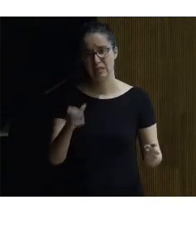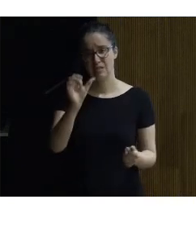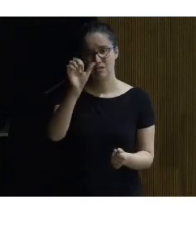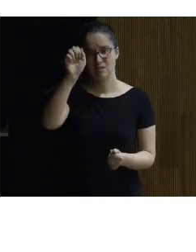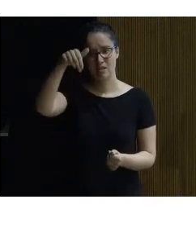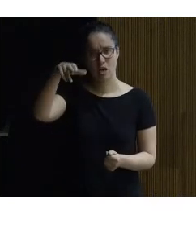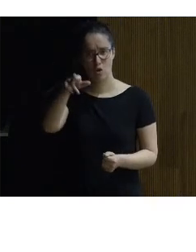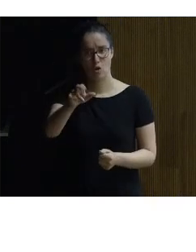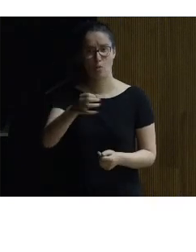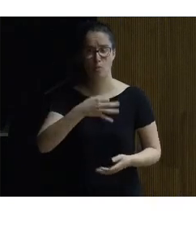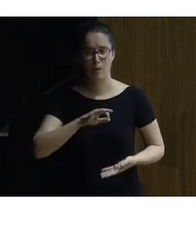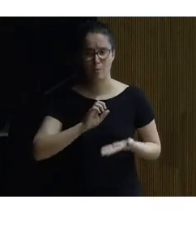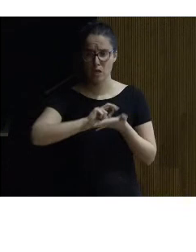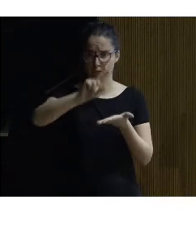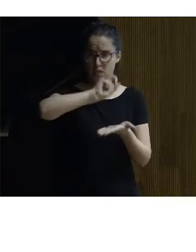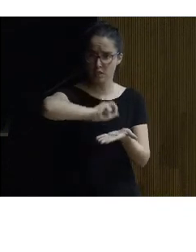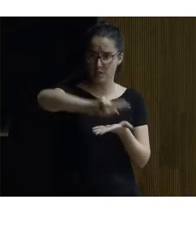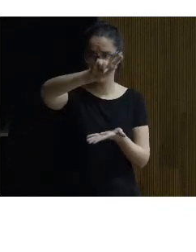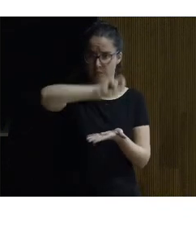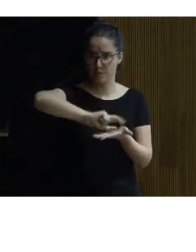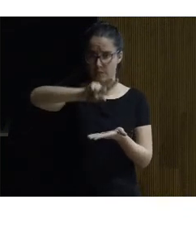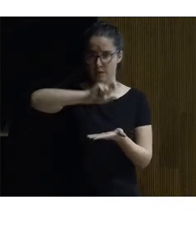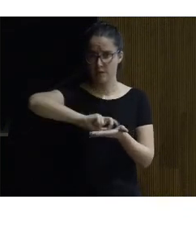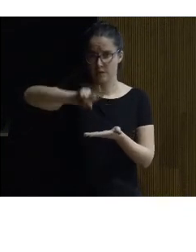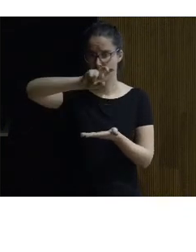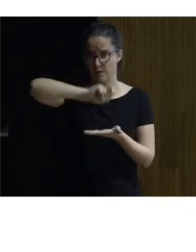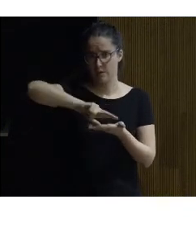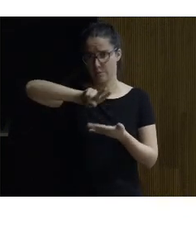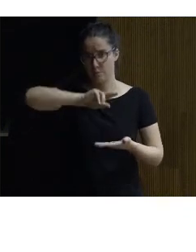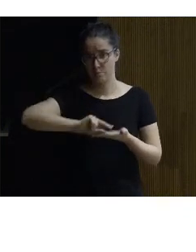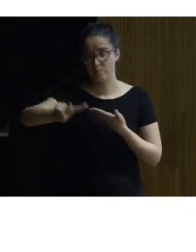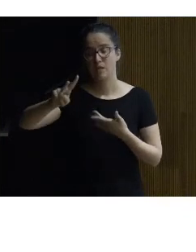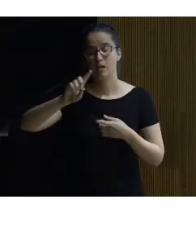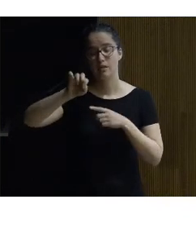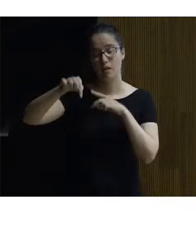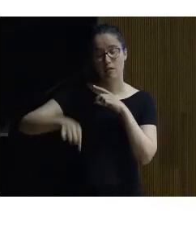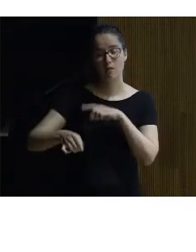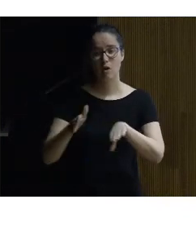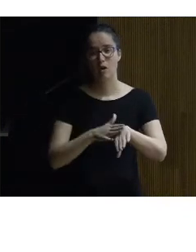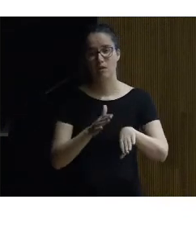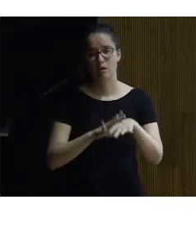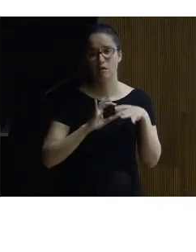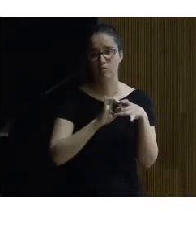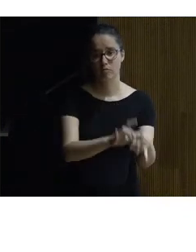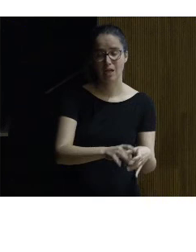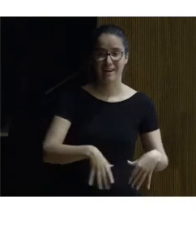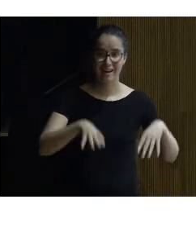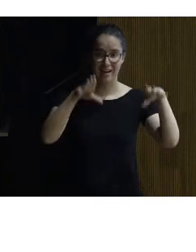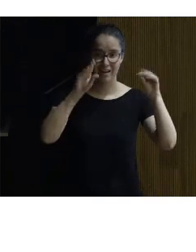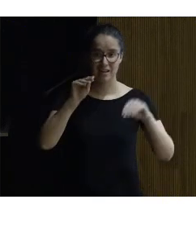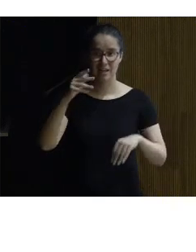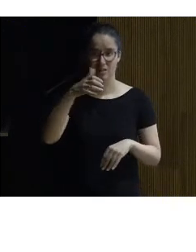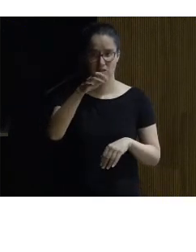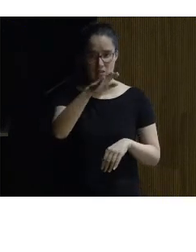seguramente por los muchos paseos que por allí se daba Leonardo en sus últimos tiempos y el de abajo a la izquierda corresponde a la catedral de